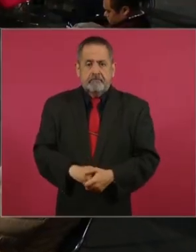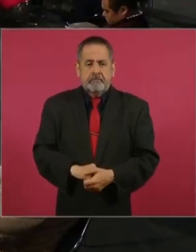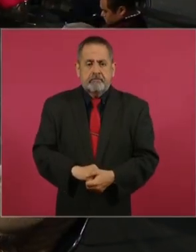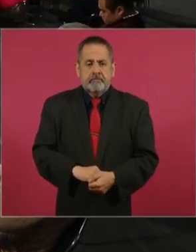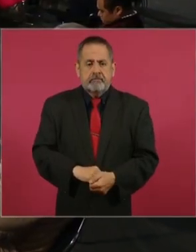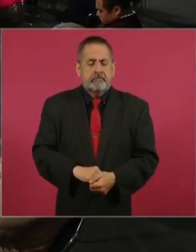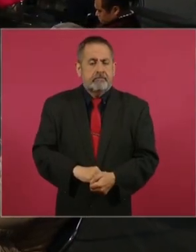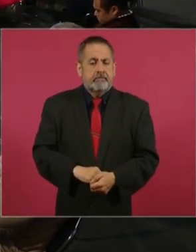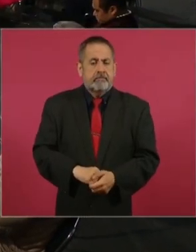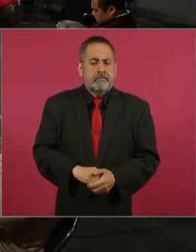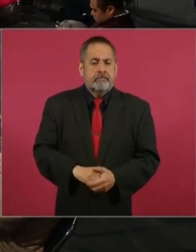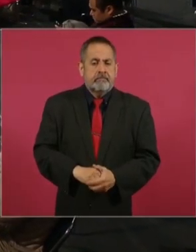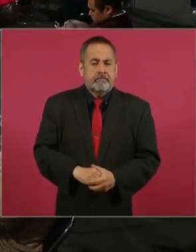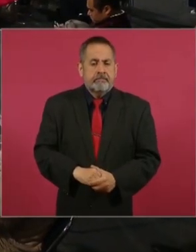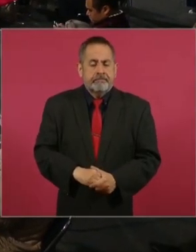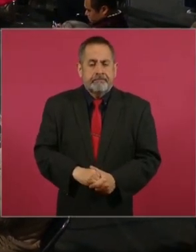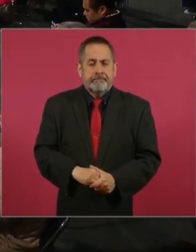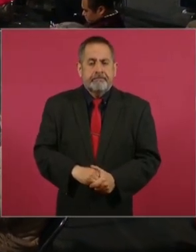Sí,